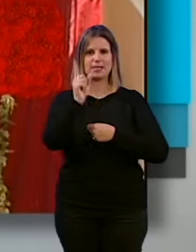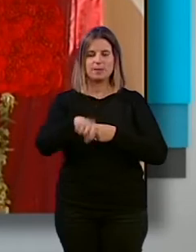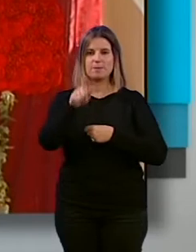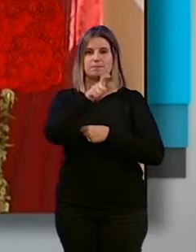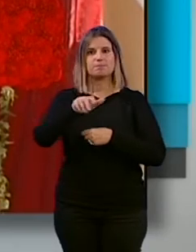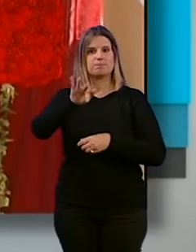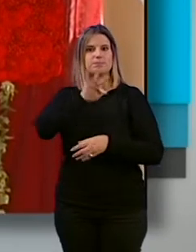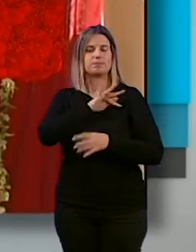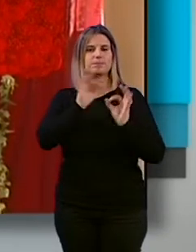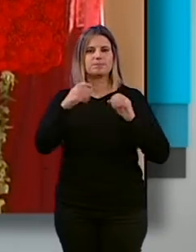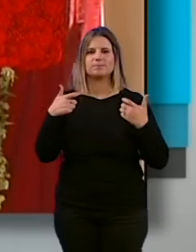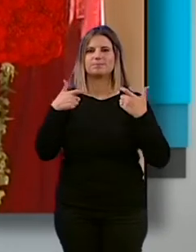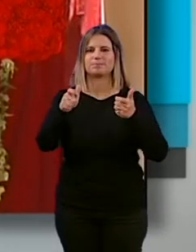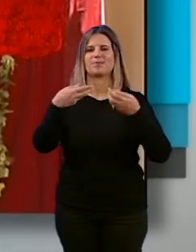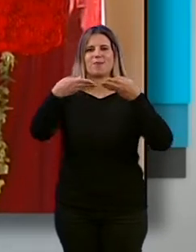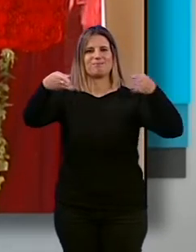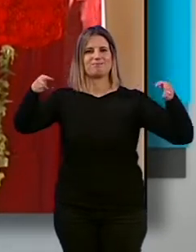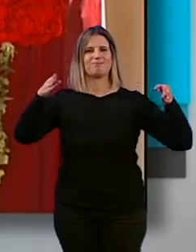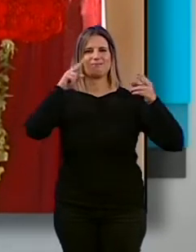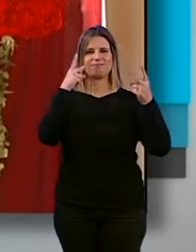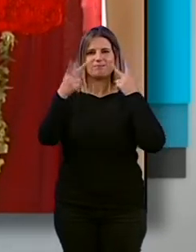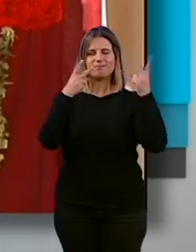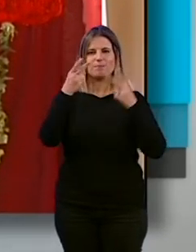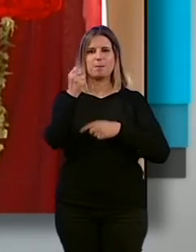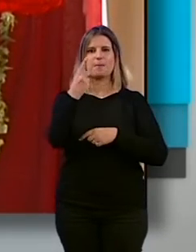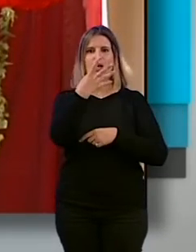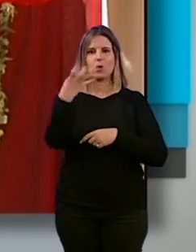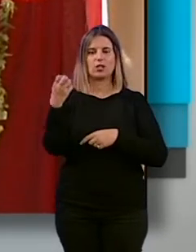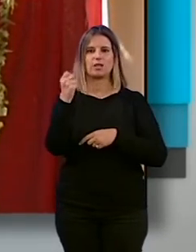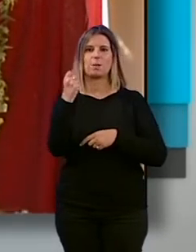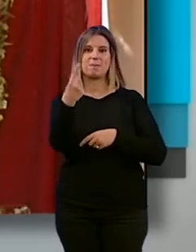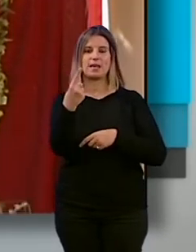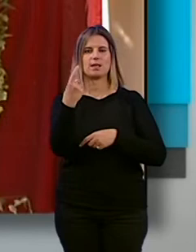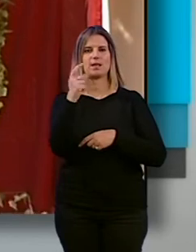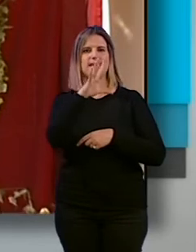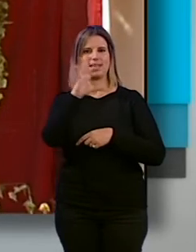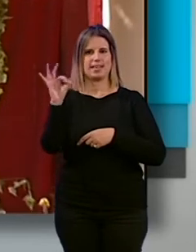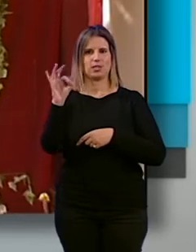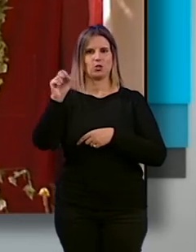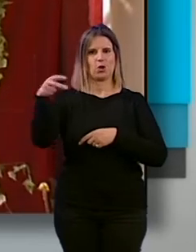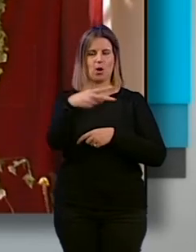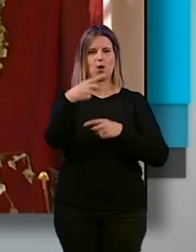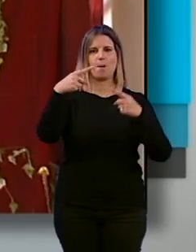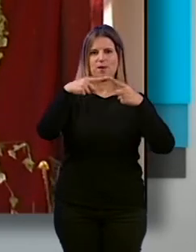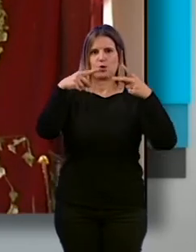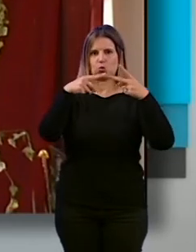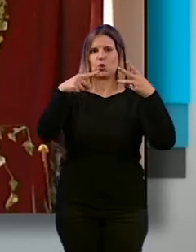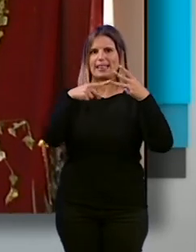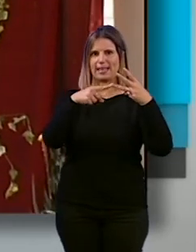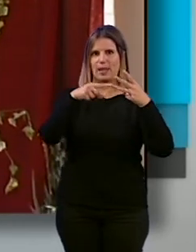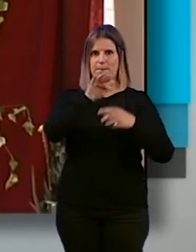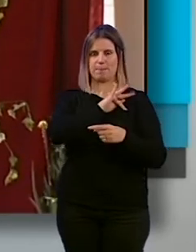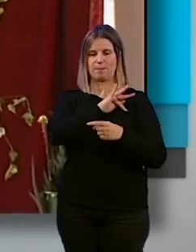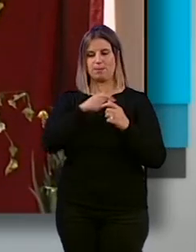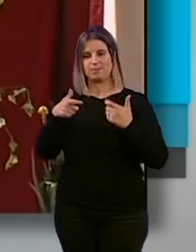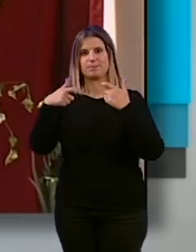galardones para la categoría de escaparates serán de 1.400, 1.500 euros para primer, segundo y tercer premio, mientras que en el